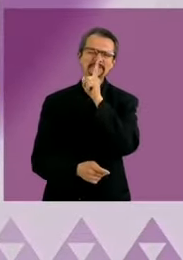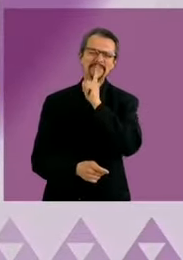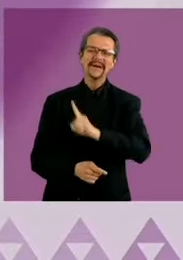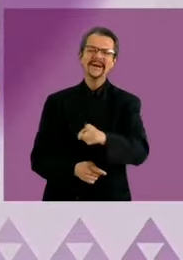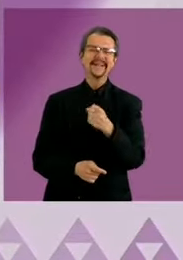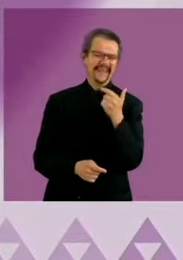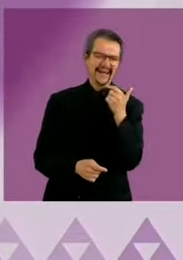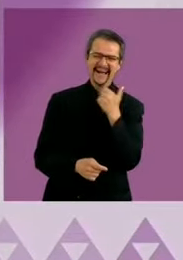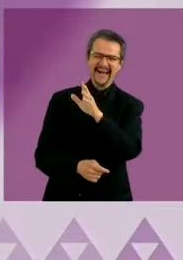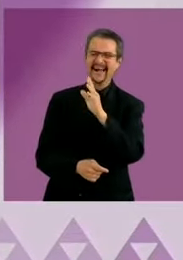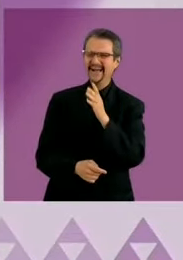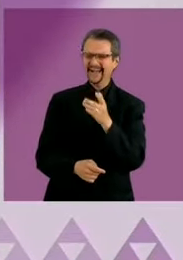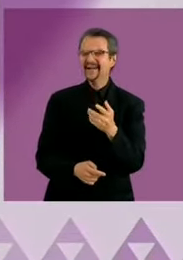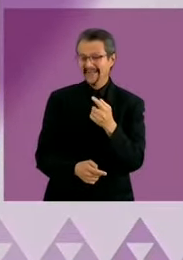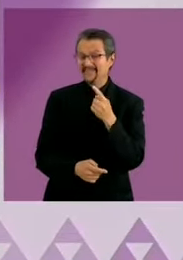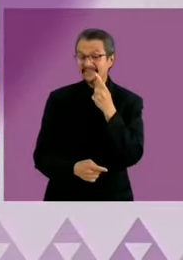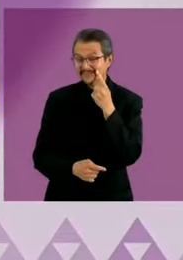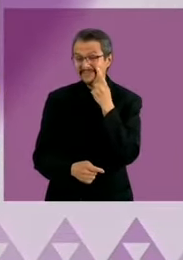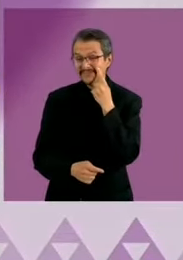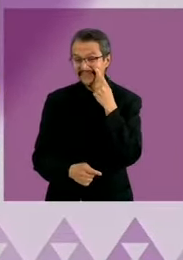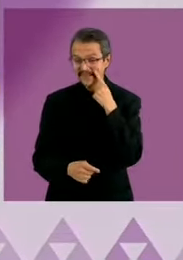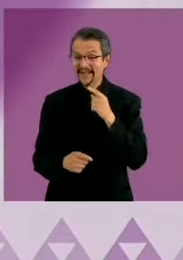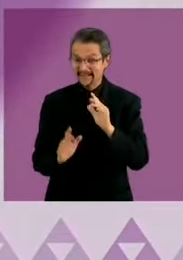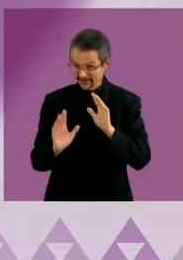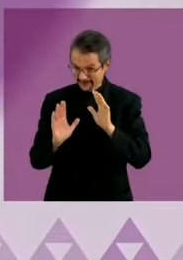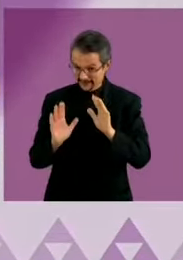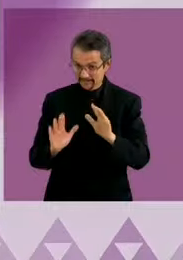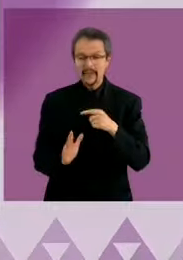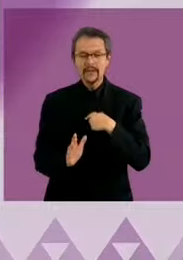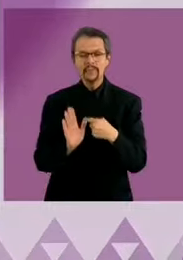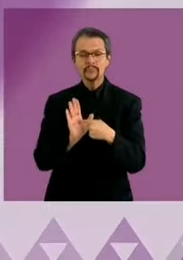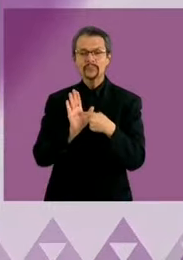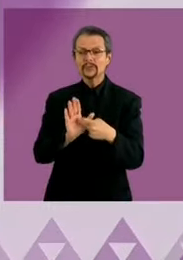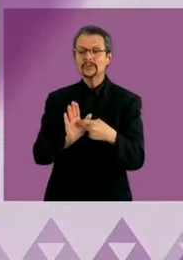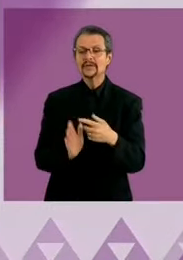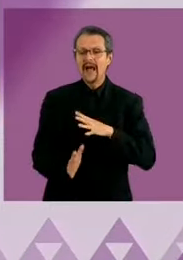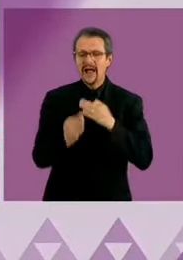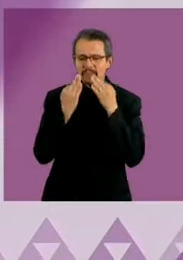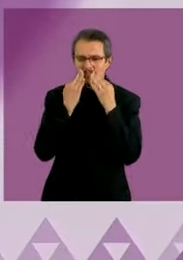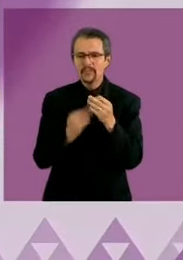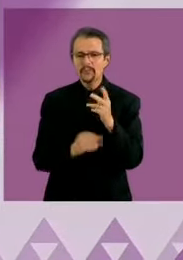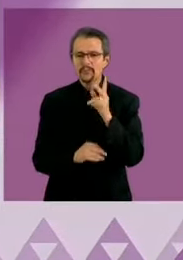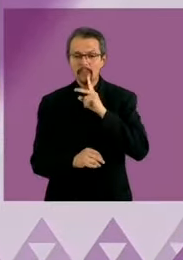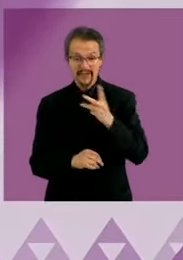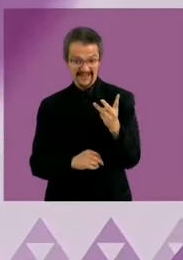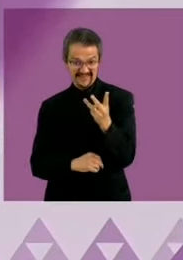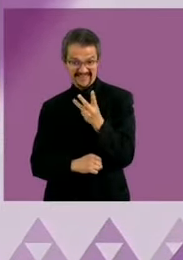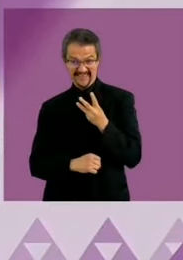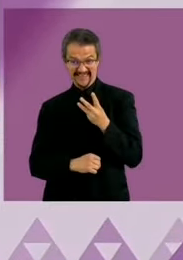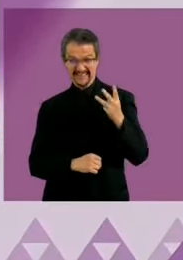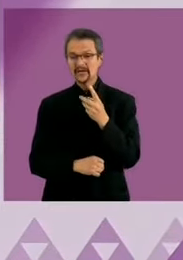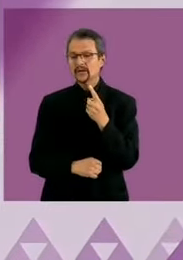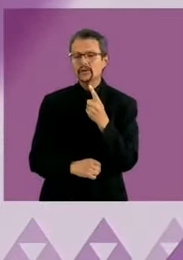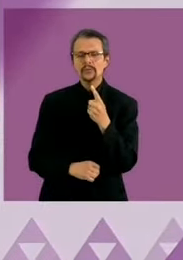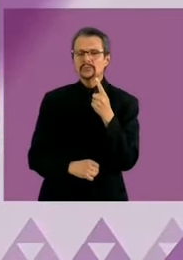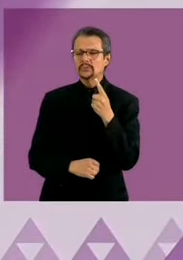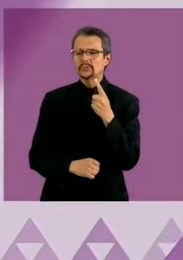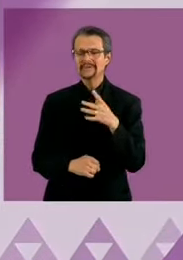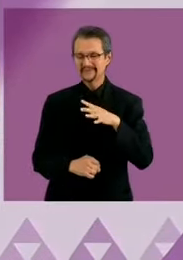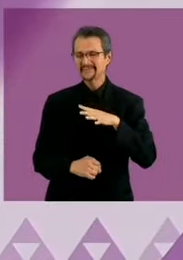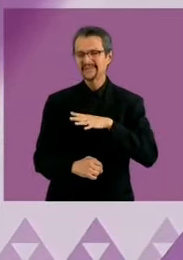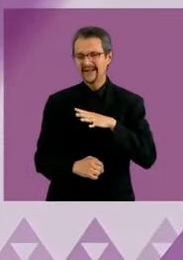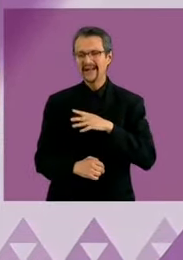a ir por los resultados porque de los tres que estamos aquí, la única que tiene resultados en